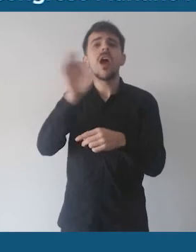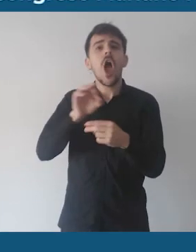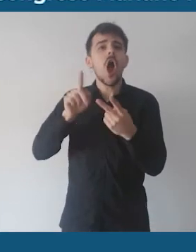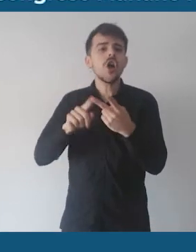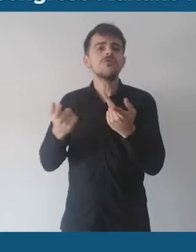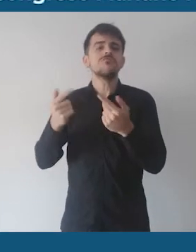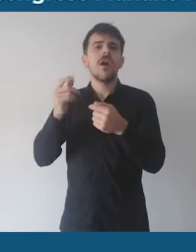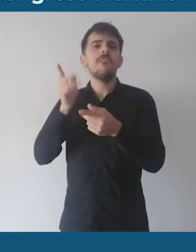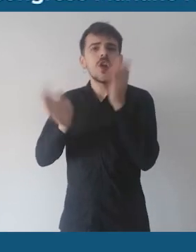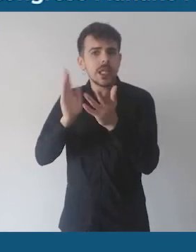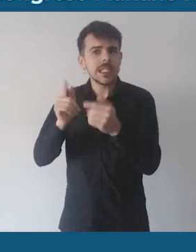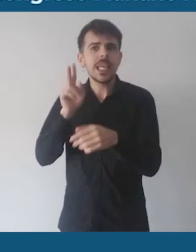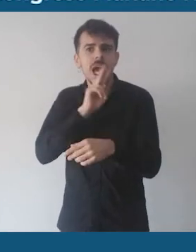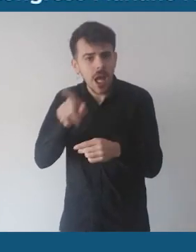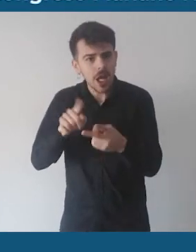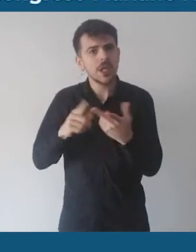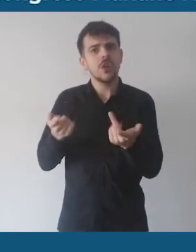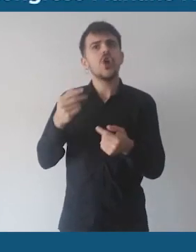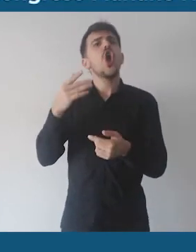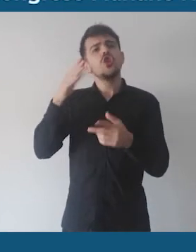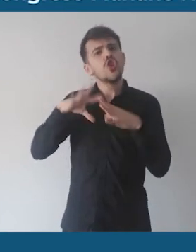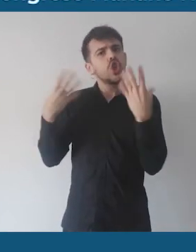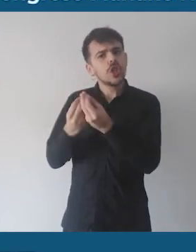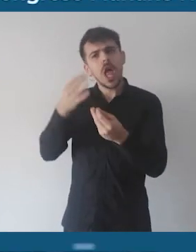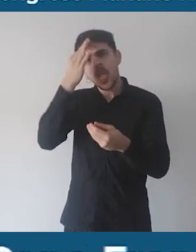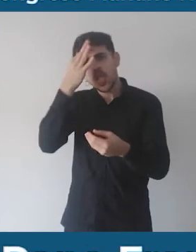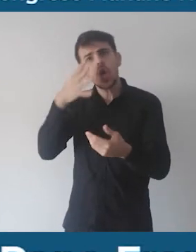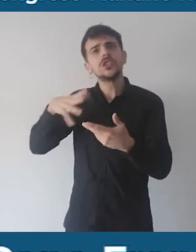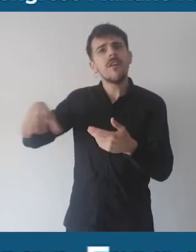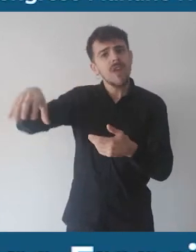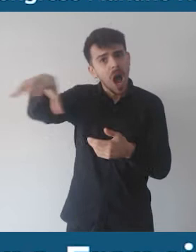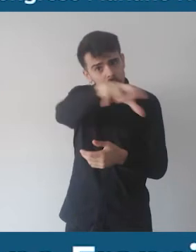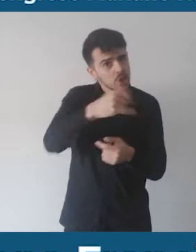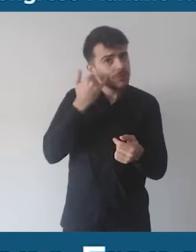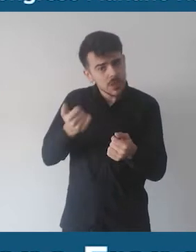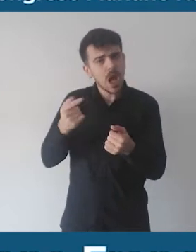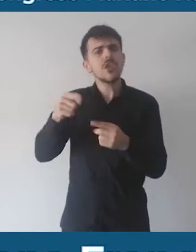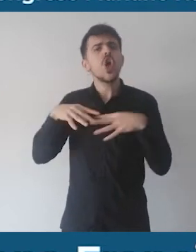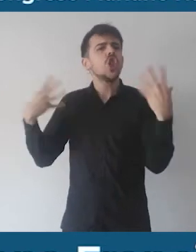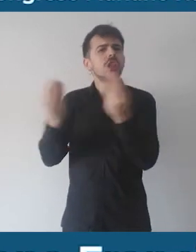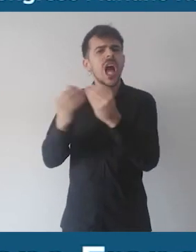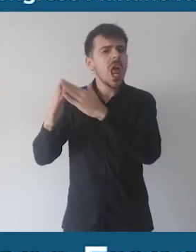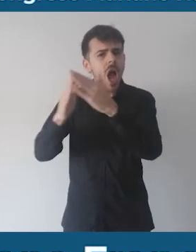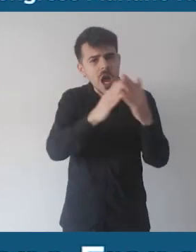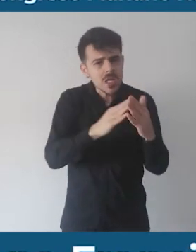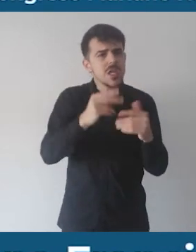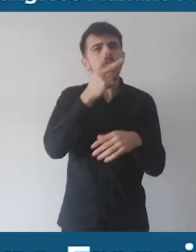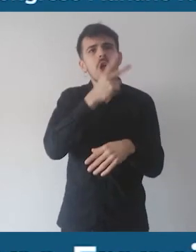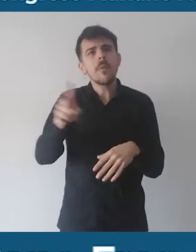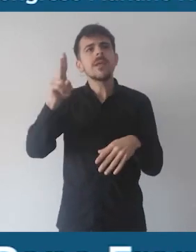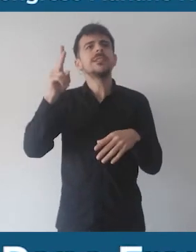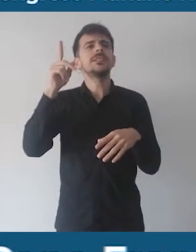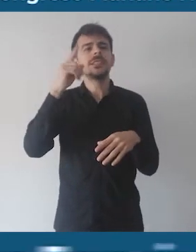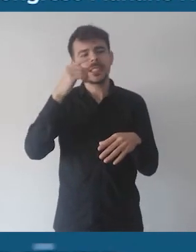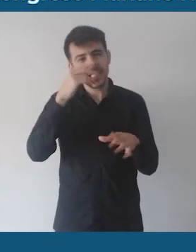populares, con un total de 2.660 familias. En la semana se han agregado más barrios a esta red